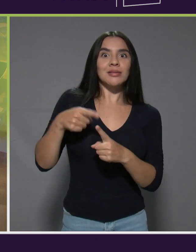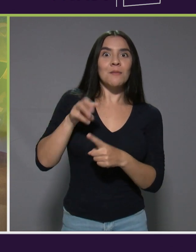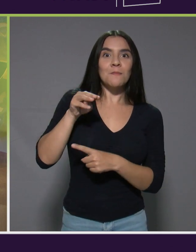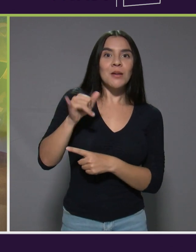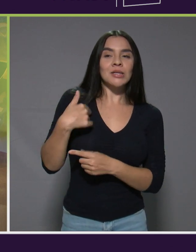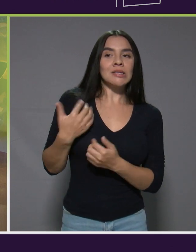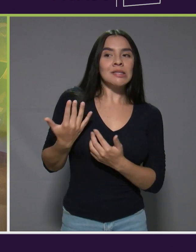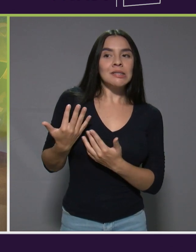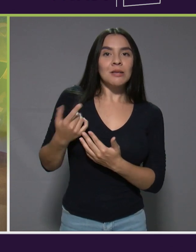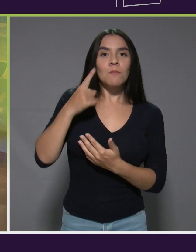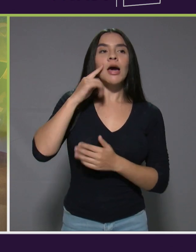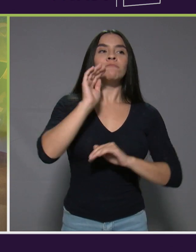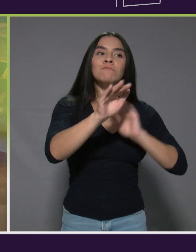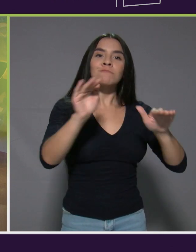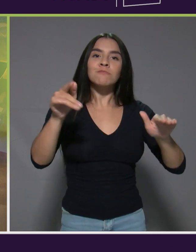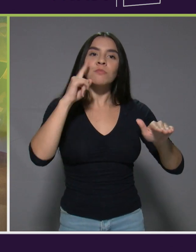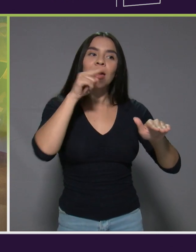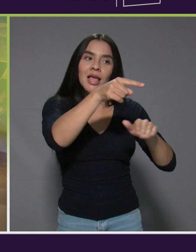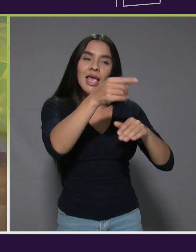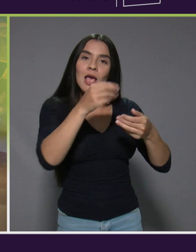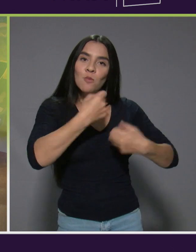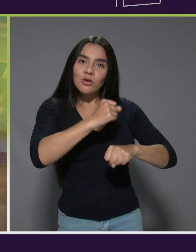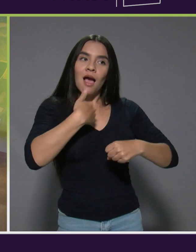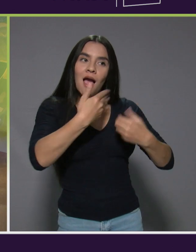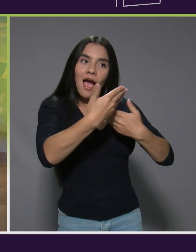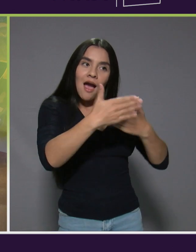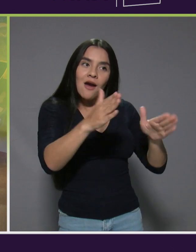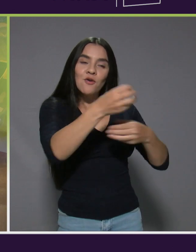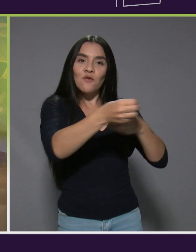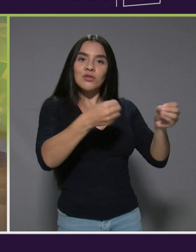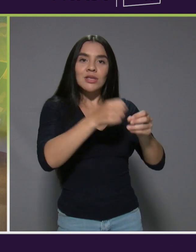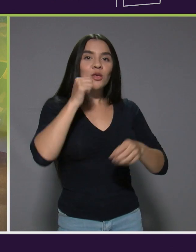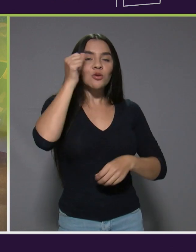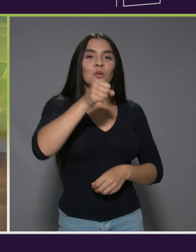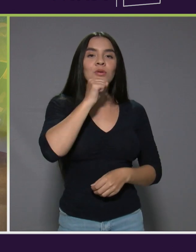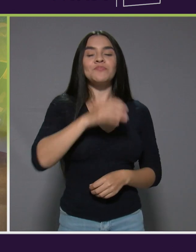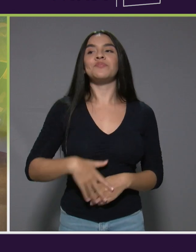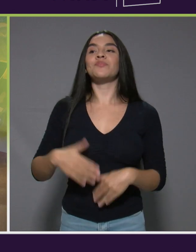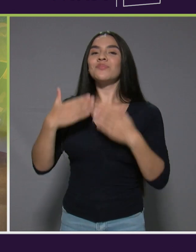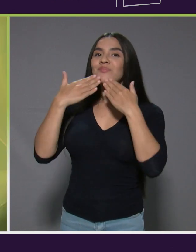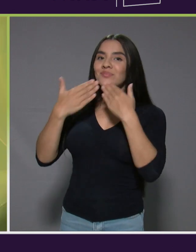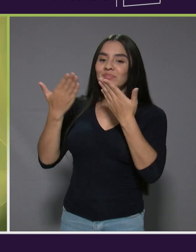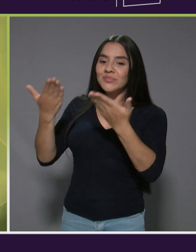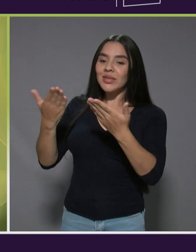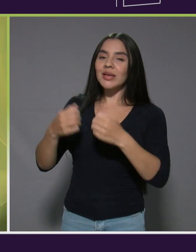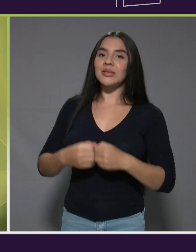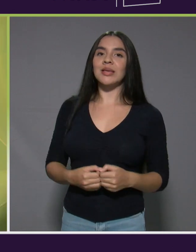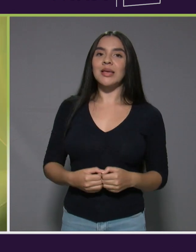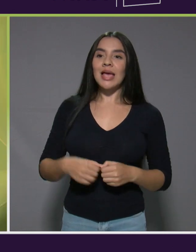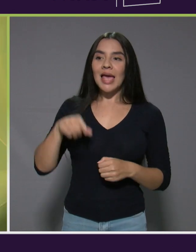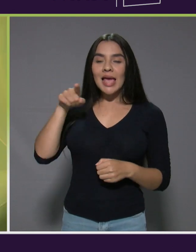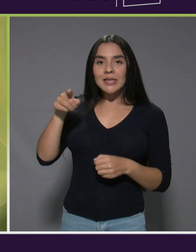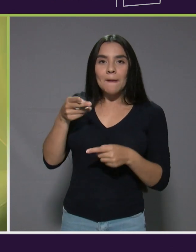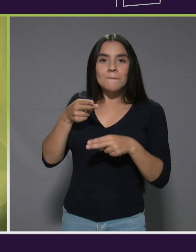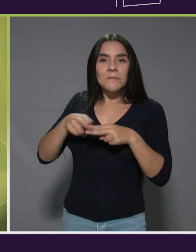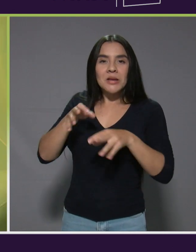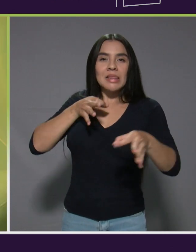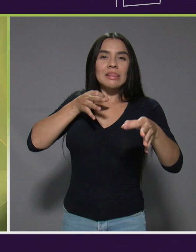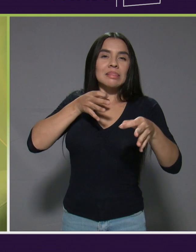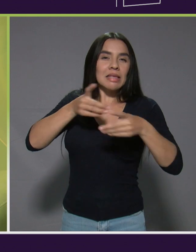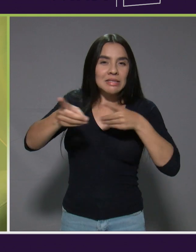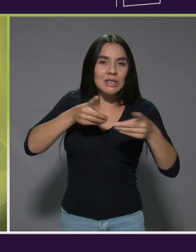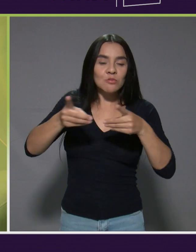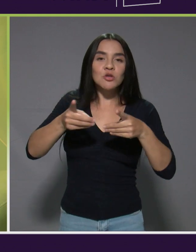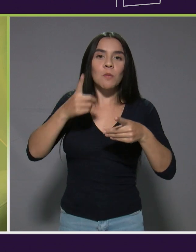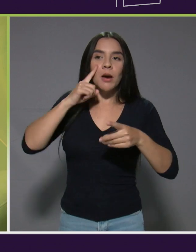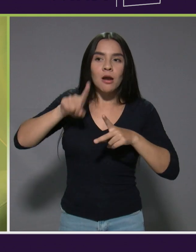para decirles, abran oficina de adulto mayor. Así es, le agradezco muchísimo, doctor. Como esta pequeña descripción de arranque, ¿verdad?, para